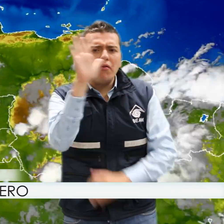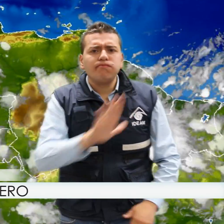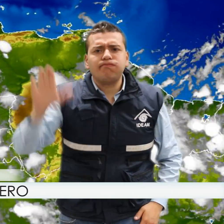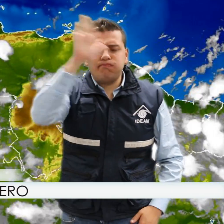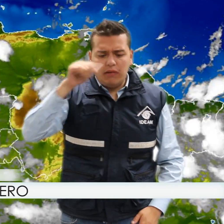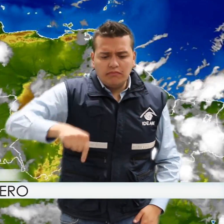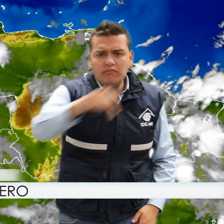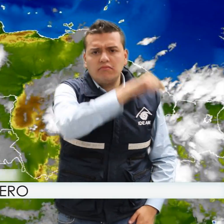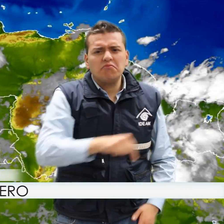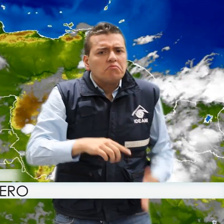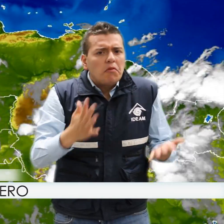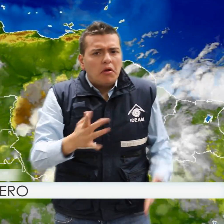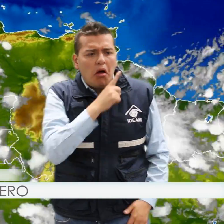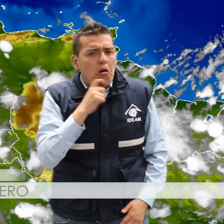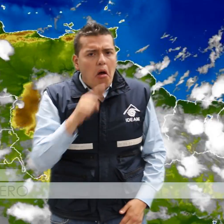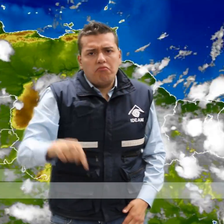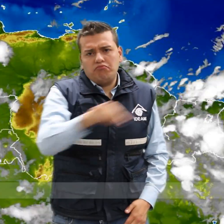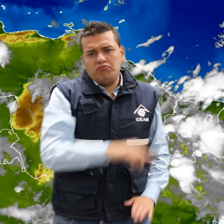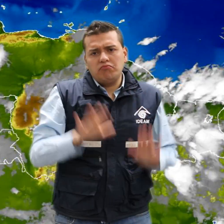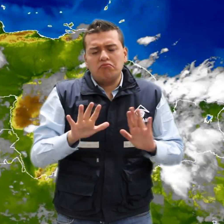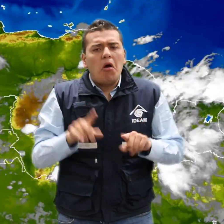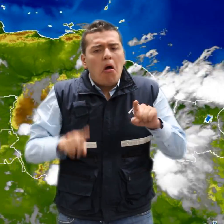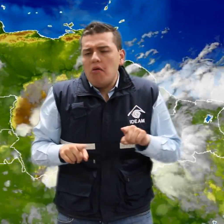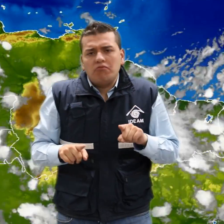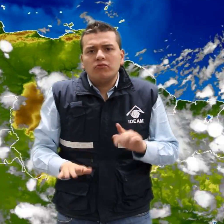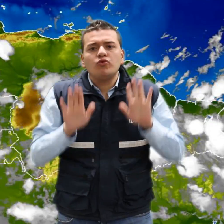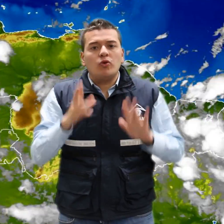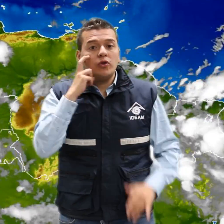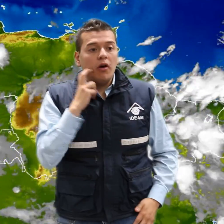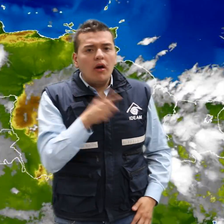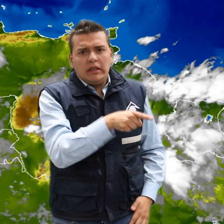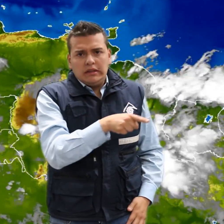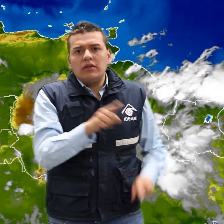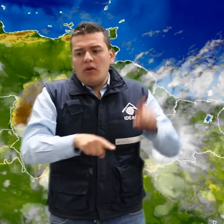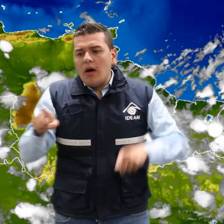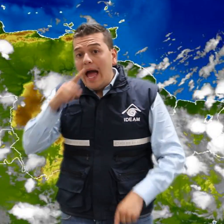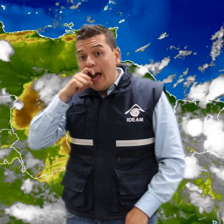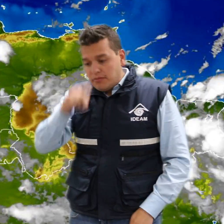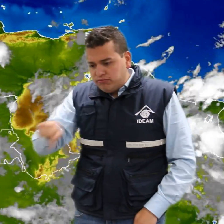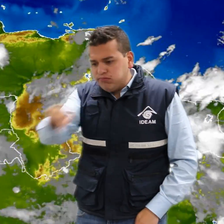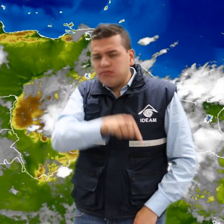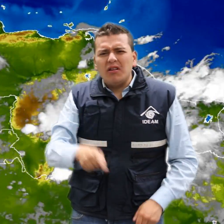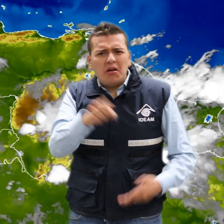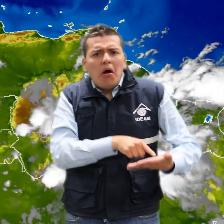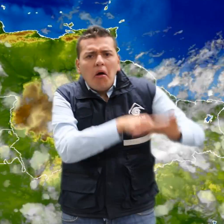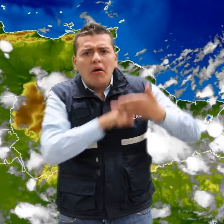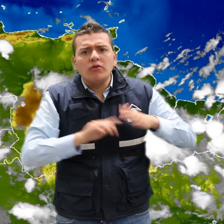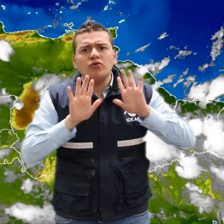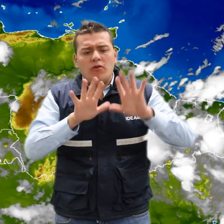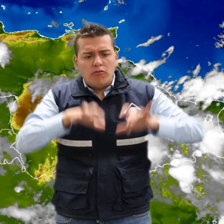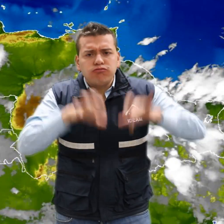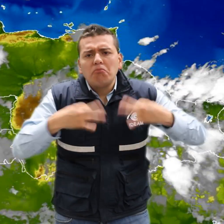nacional, ha prevalecido el tiempo seco, excepto el norte del Chocó y algunas zonas del Amazonas, donde se presentan condiciones